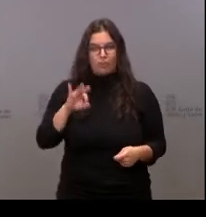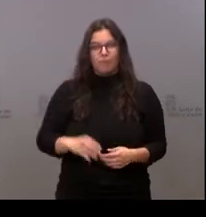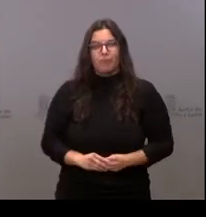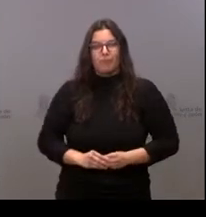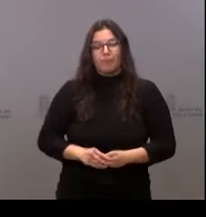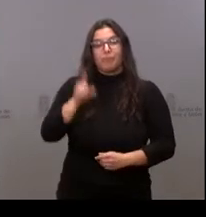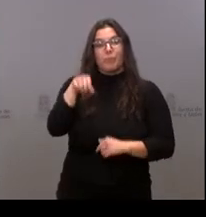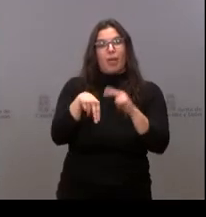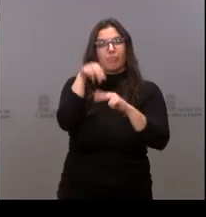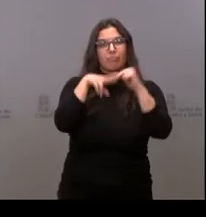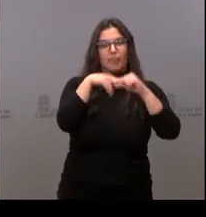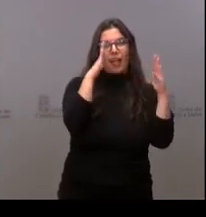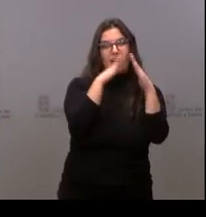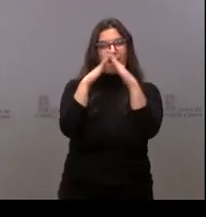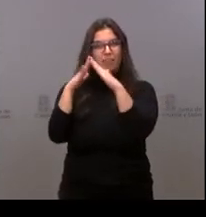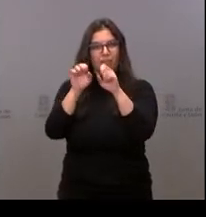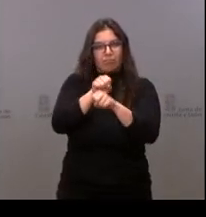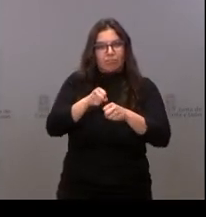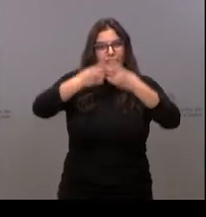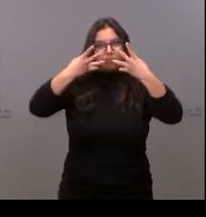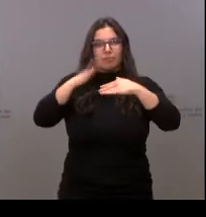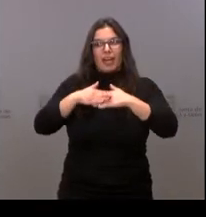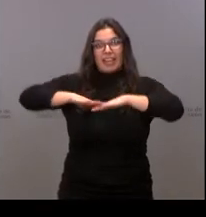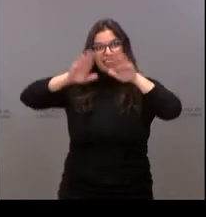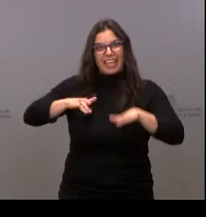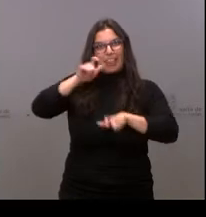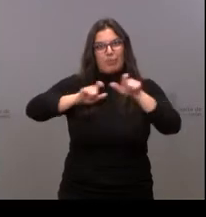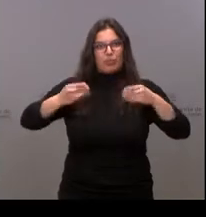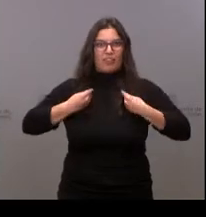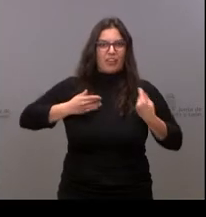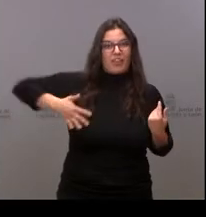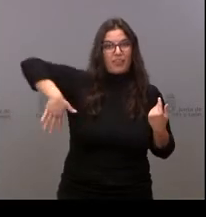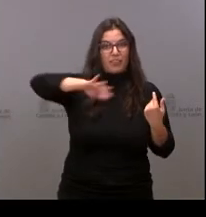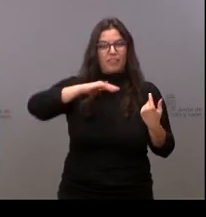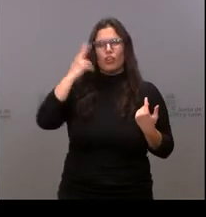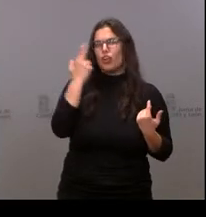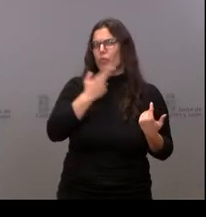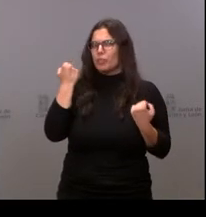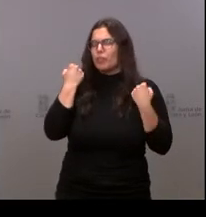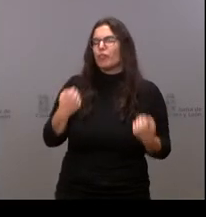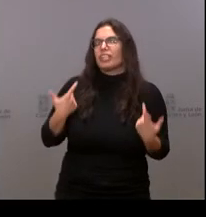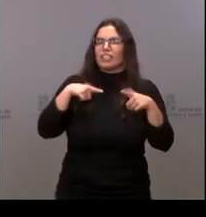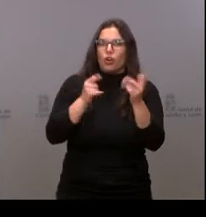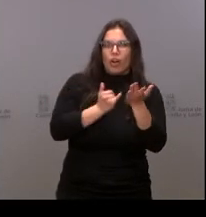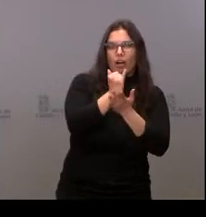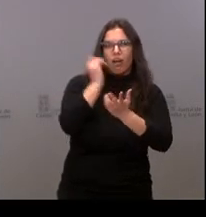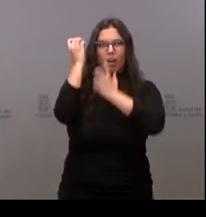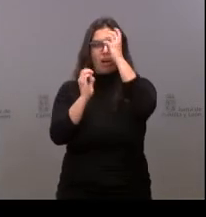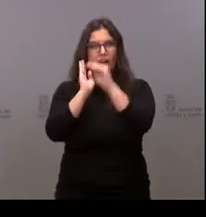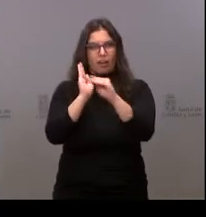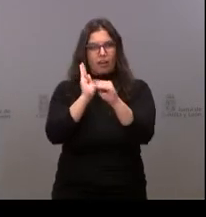Construyendo vivienda para favorecer el asentamiento poblacional. Comprometidos con el sector agrícola y ganadero.